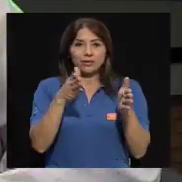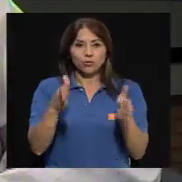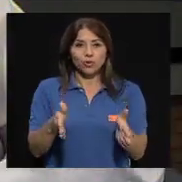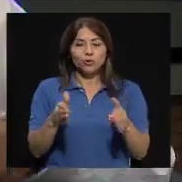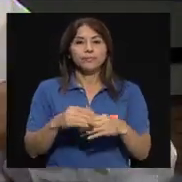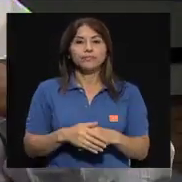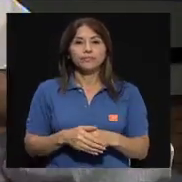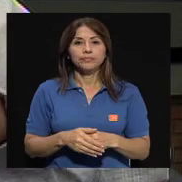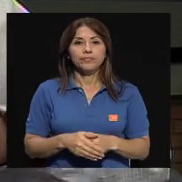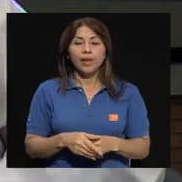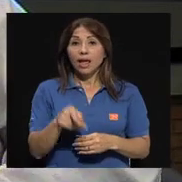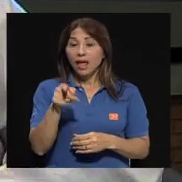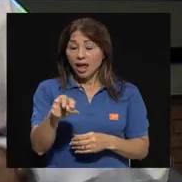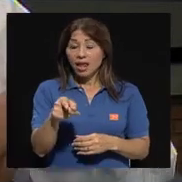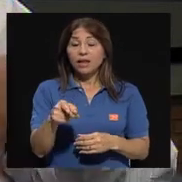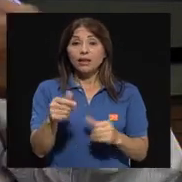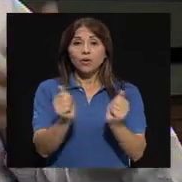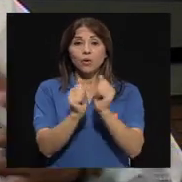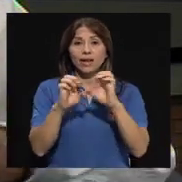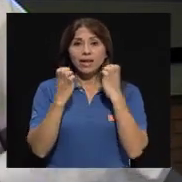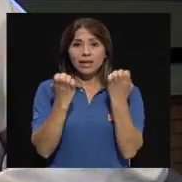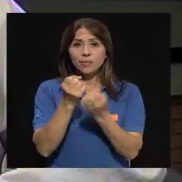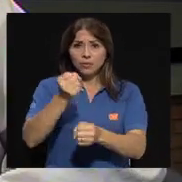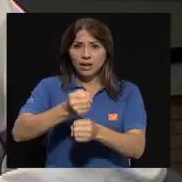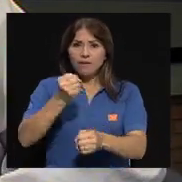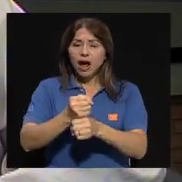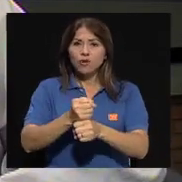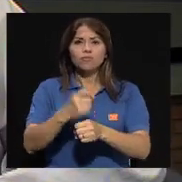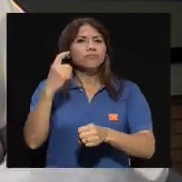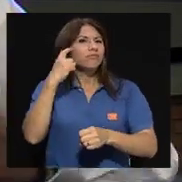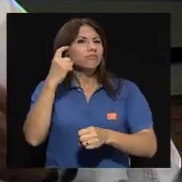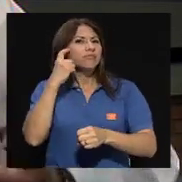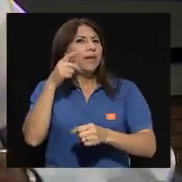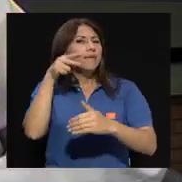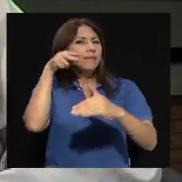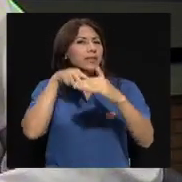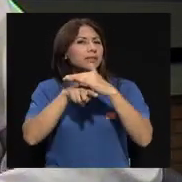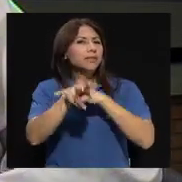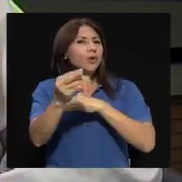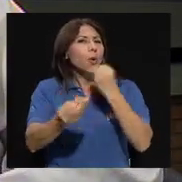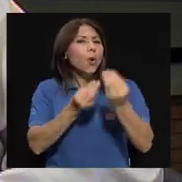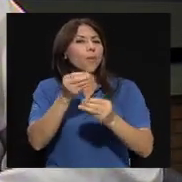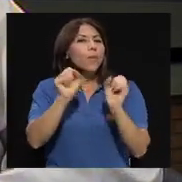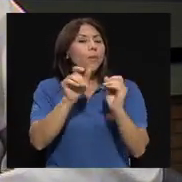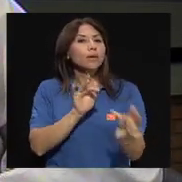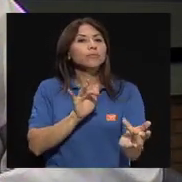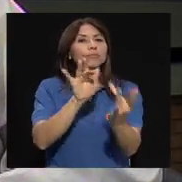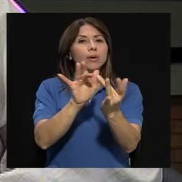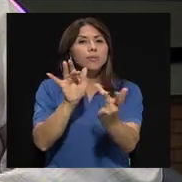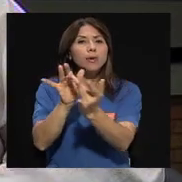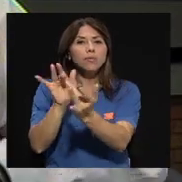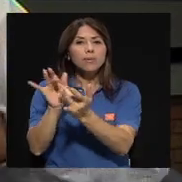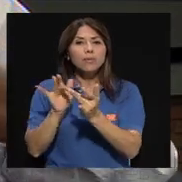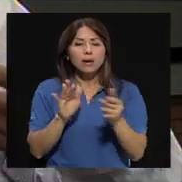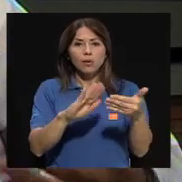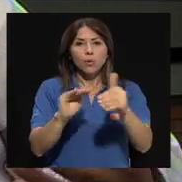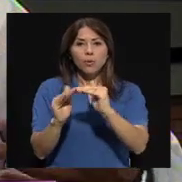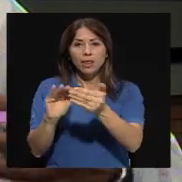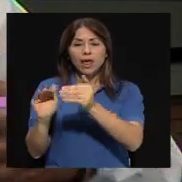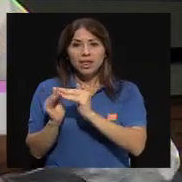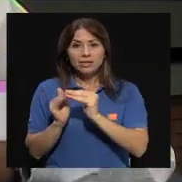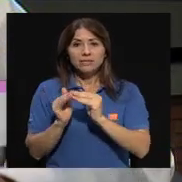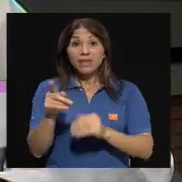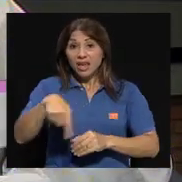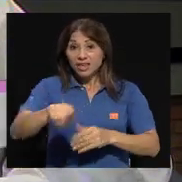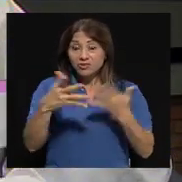tiene toda una visión con su equipo de trabajo para llegar a las comunidades. Uno nos ha contado, han trabajado sobre